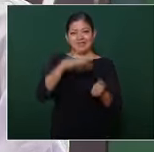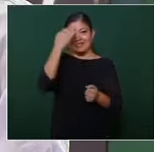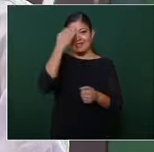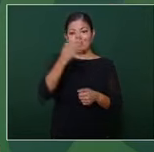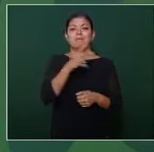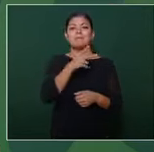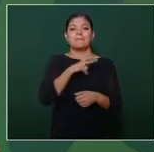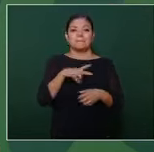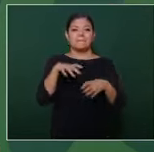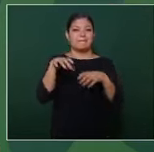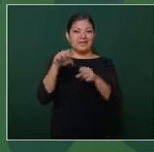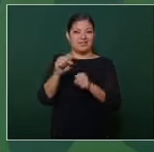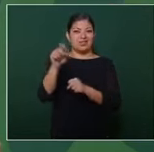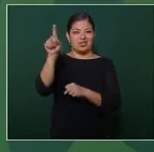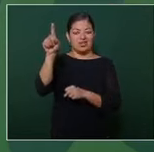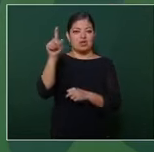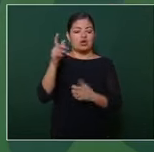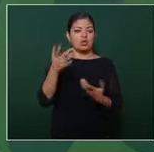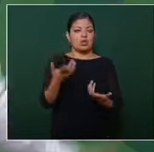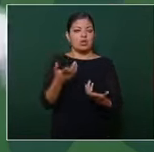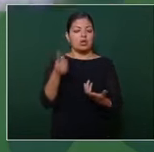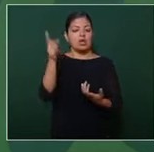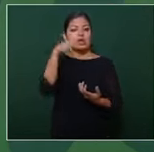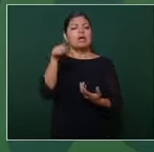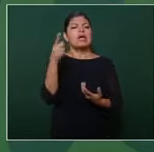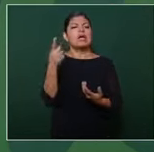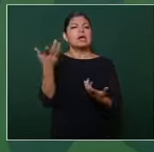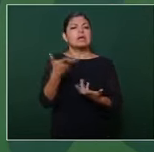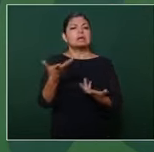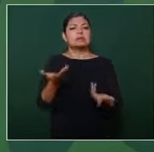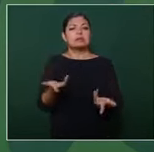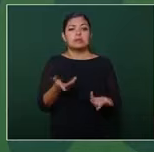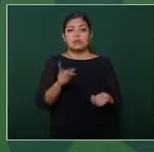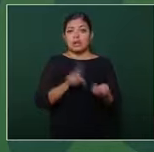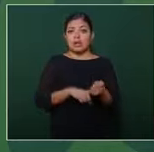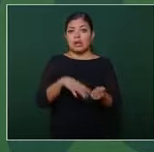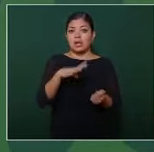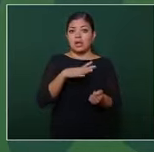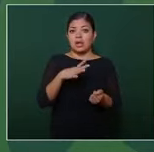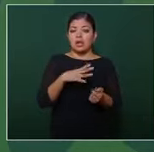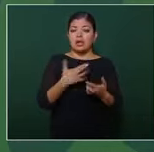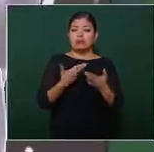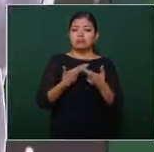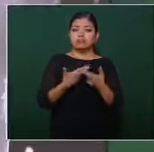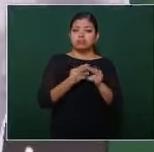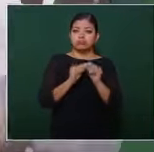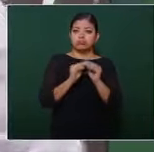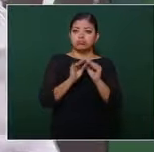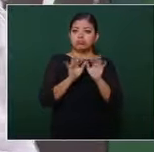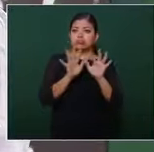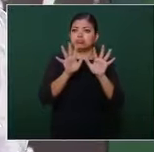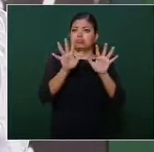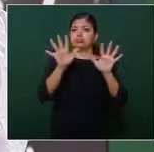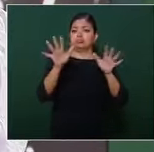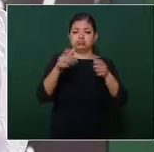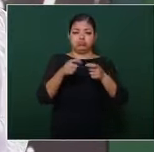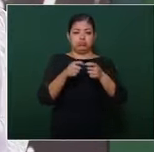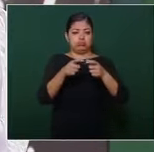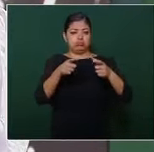que tenían grandes extensiones de terrenos